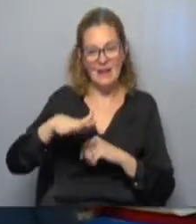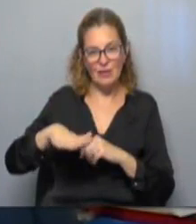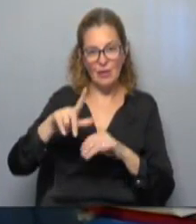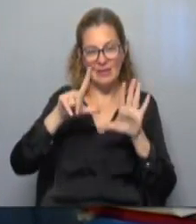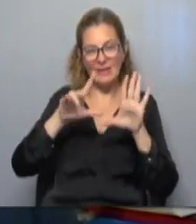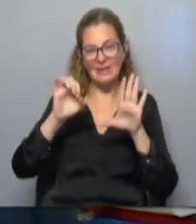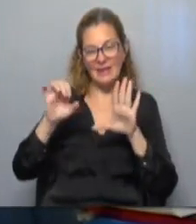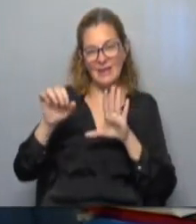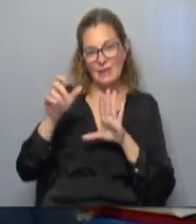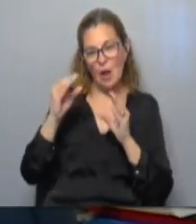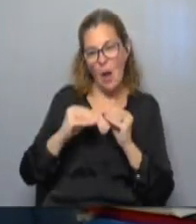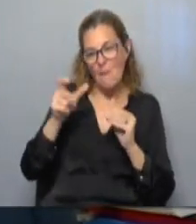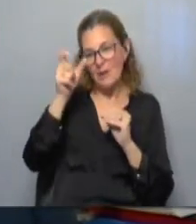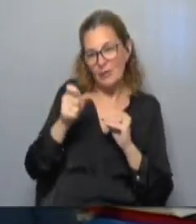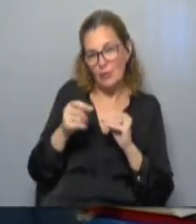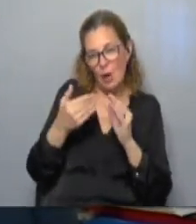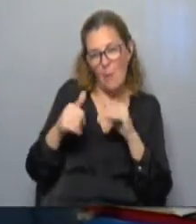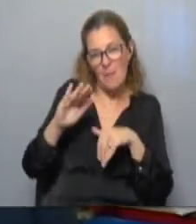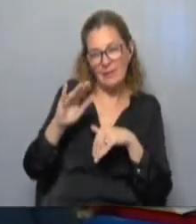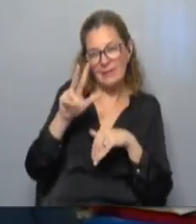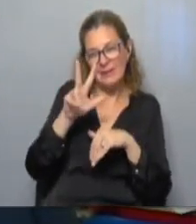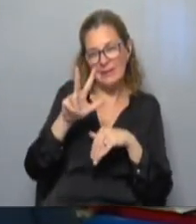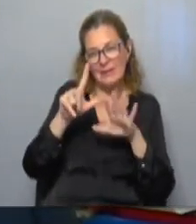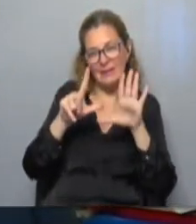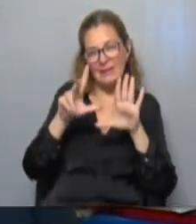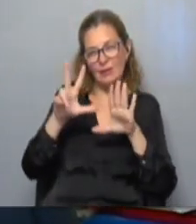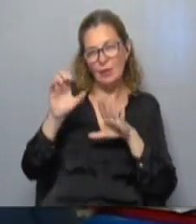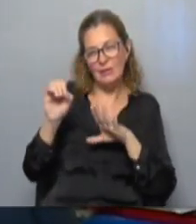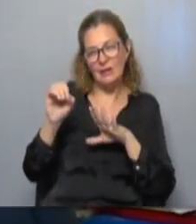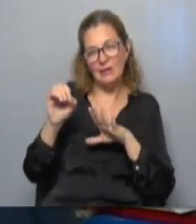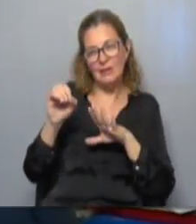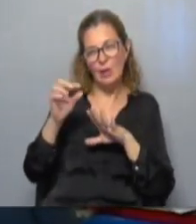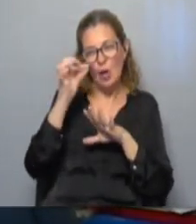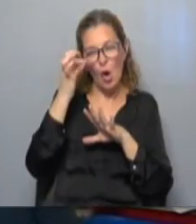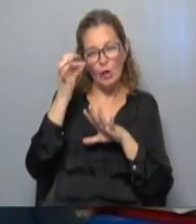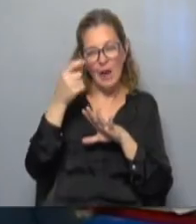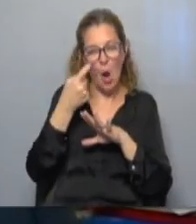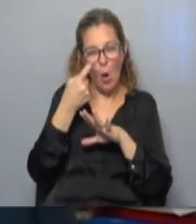700 pacientes un poquito más 730 que están esperando un injerto de córnea